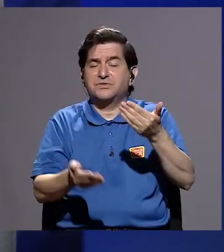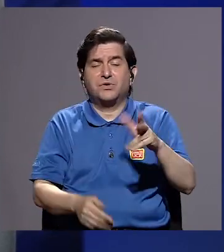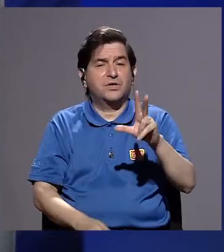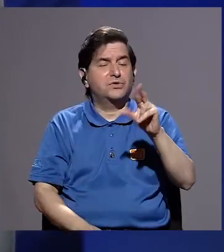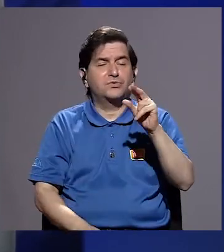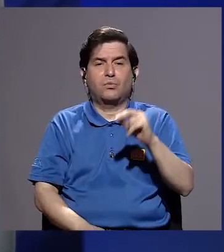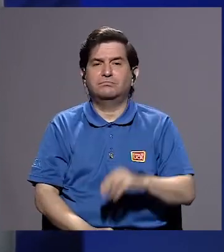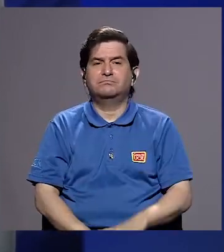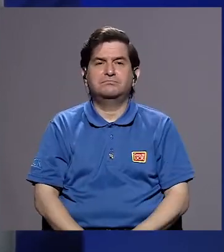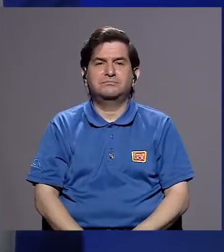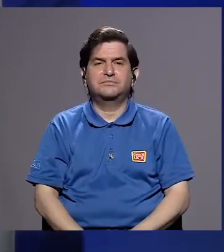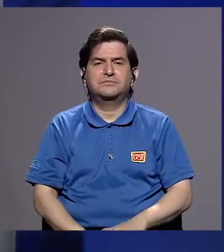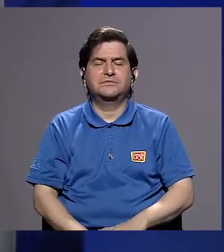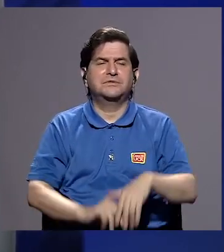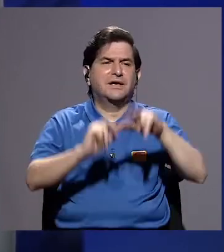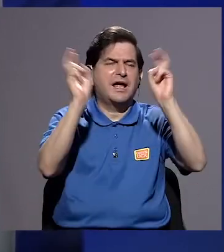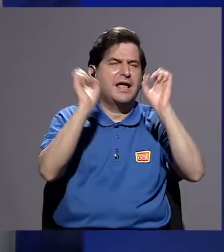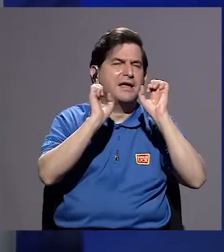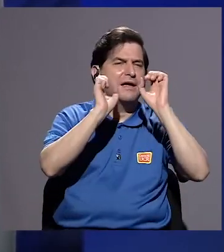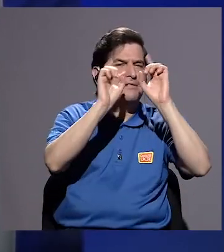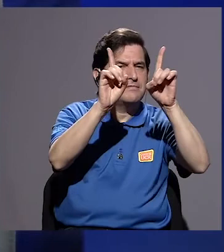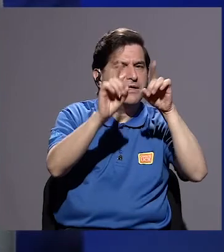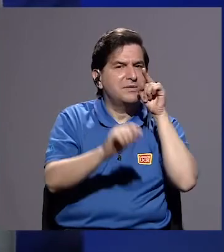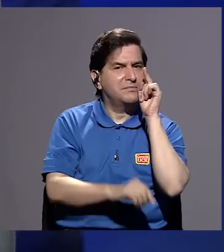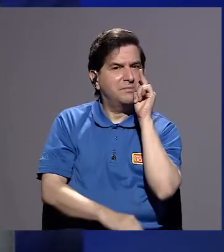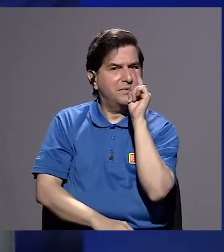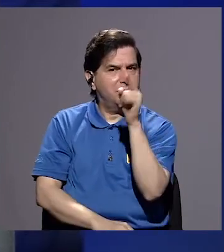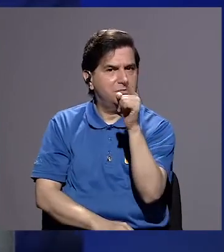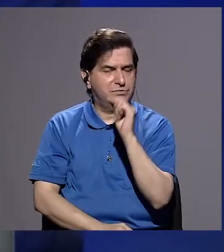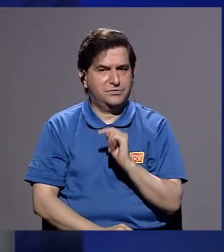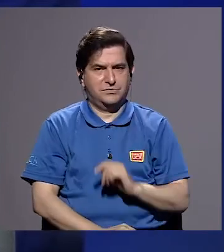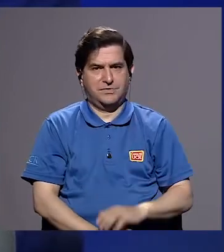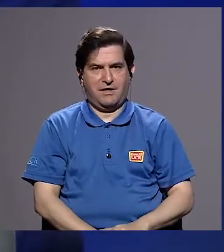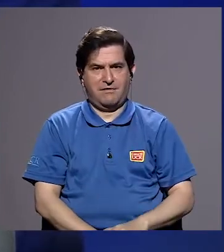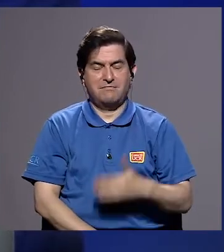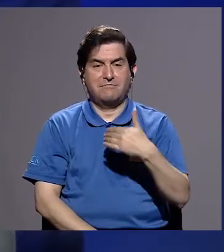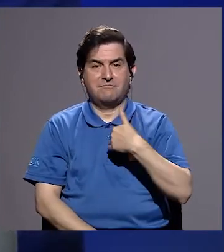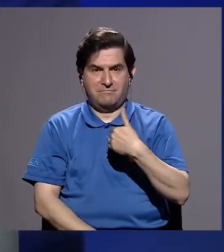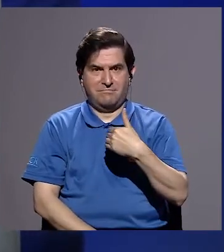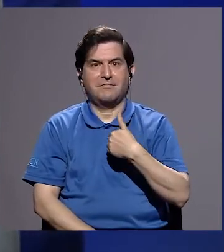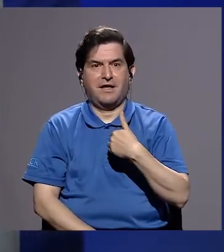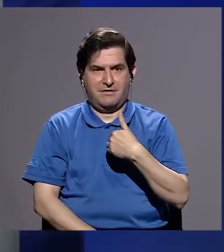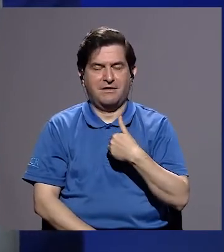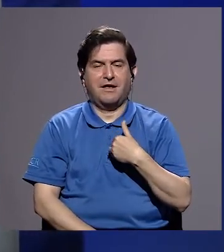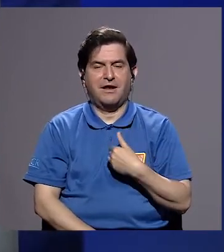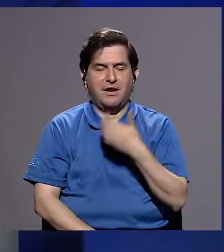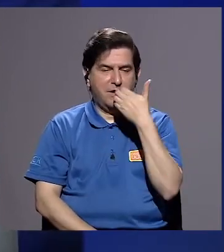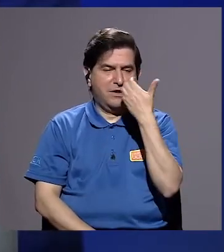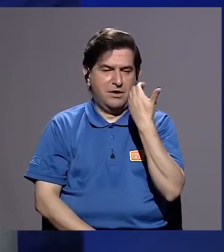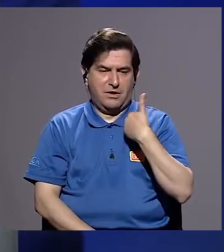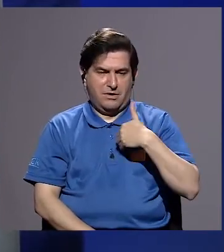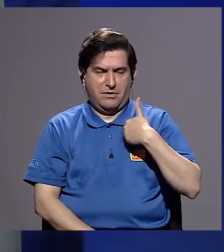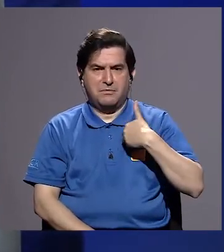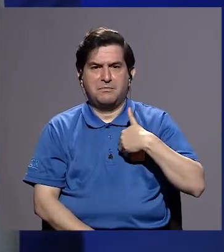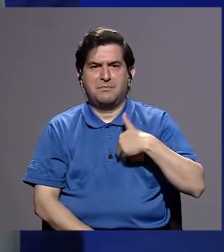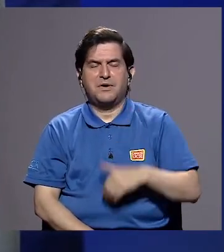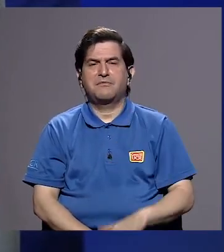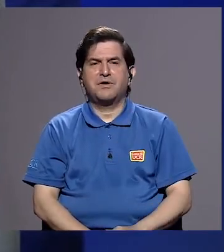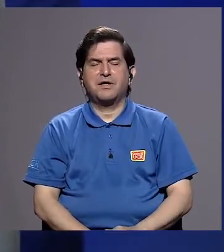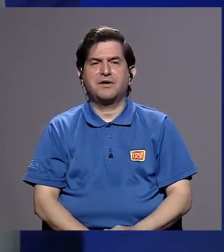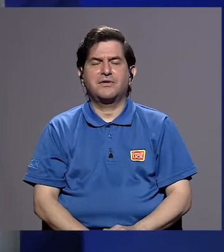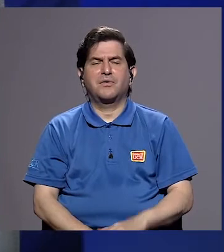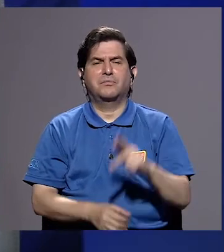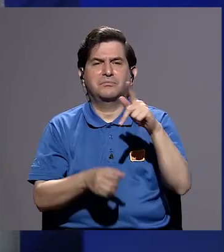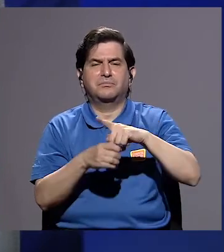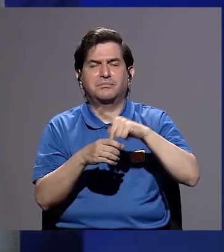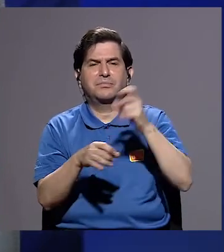son. En materia educativa, usted tuvo el privilegio, por decirlo así,